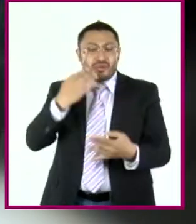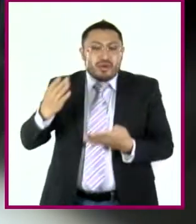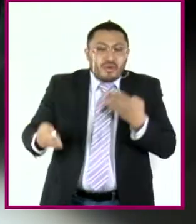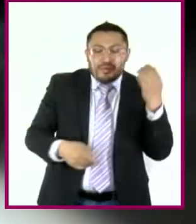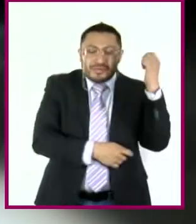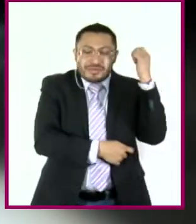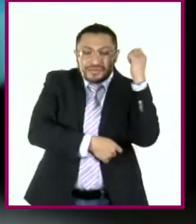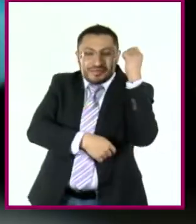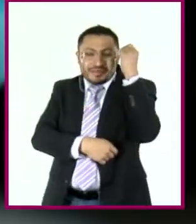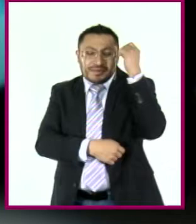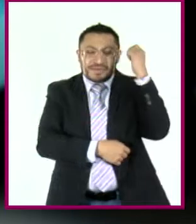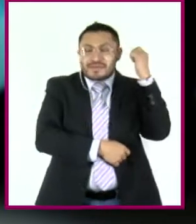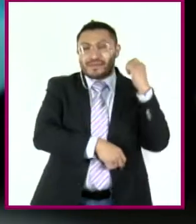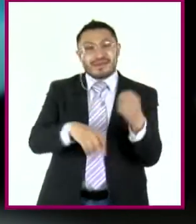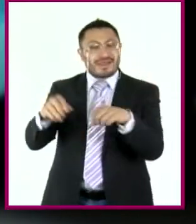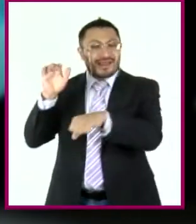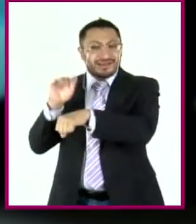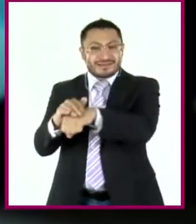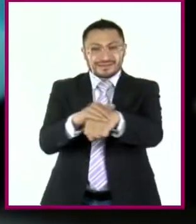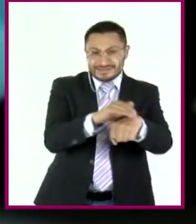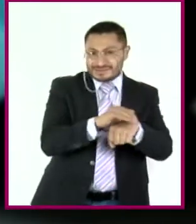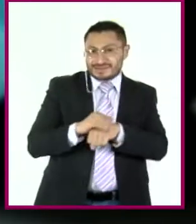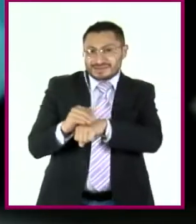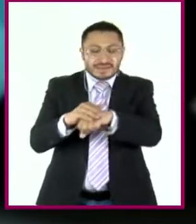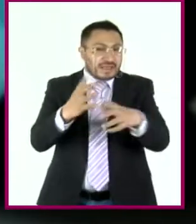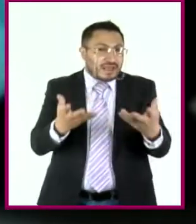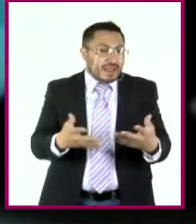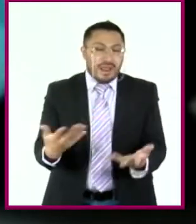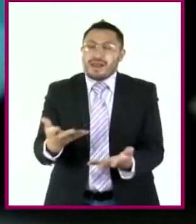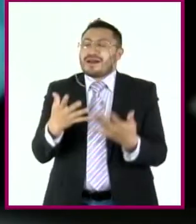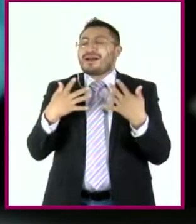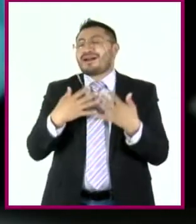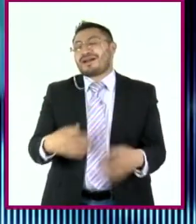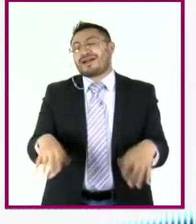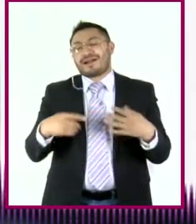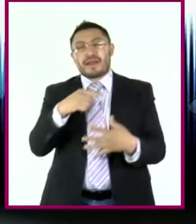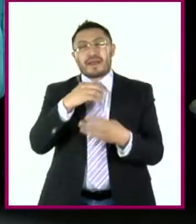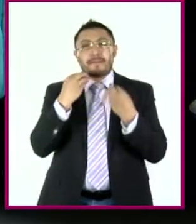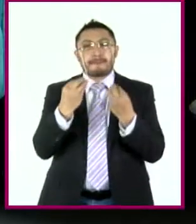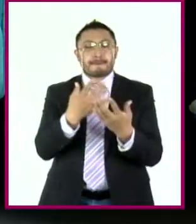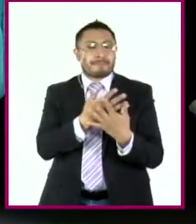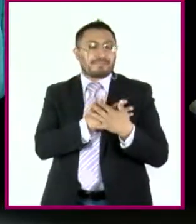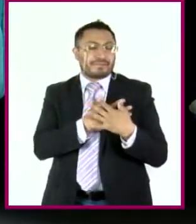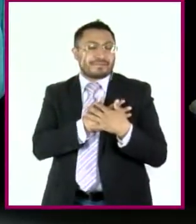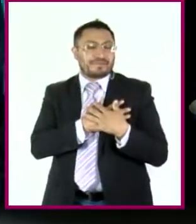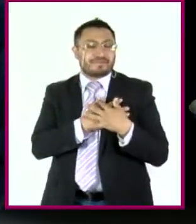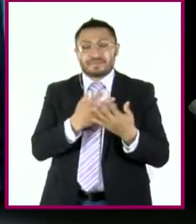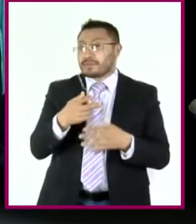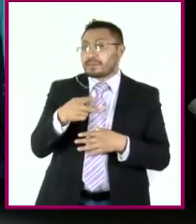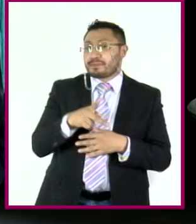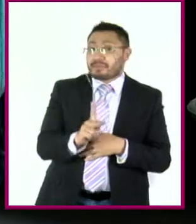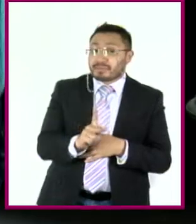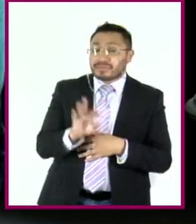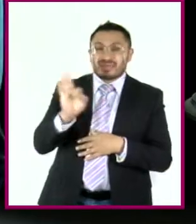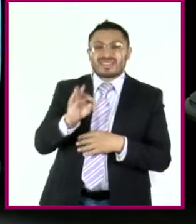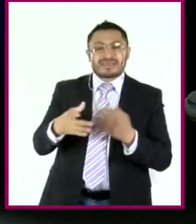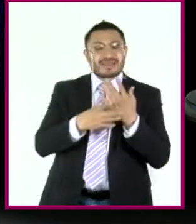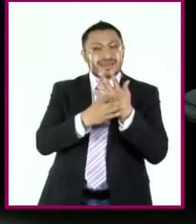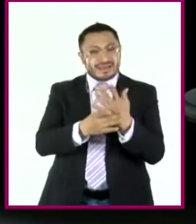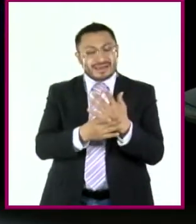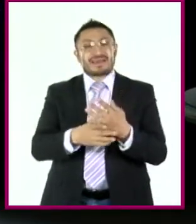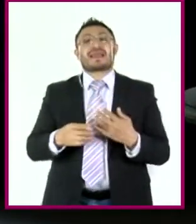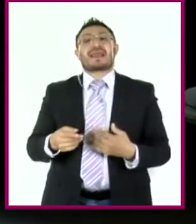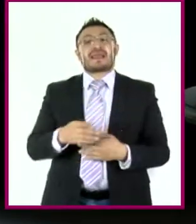amistades? ¡Ay, con los amores! Pero, si hubiera dicho vida buena